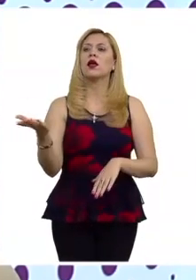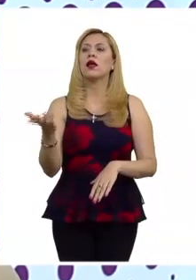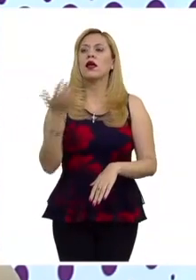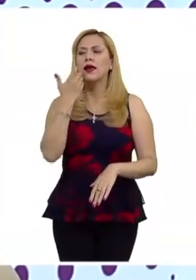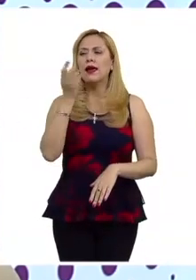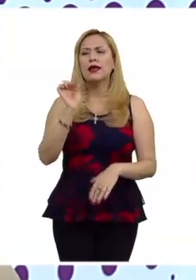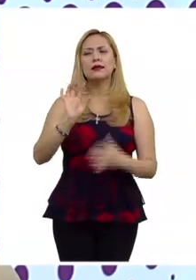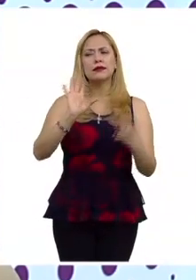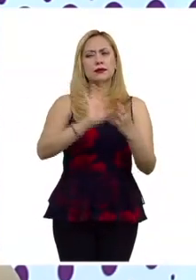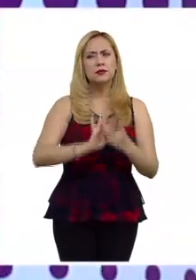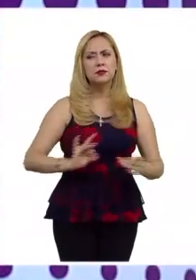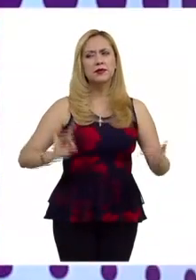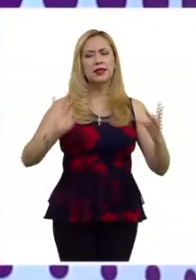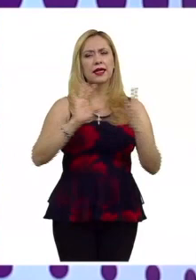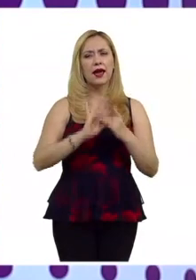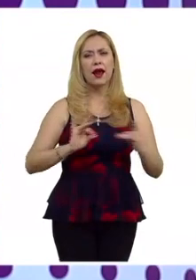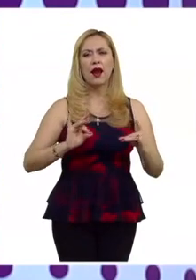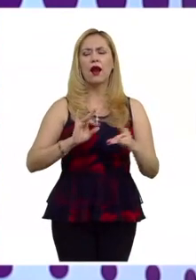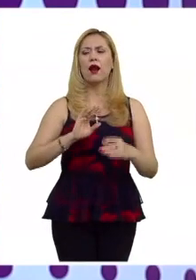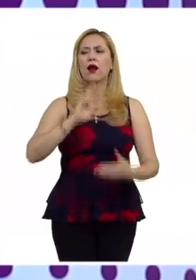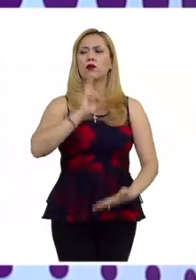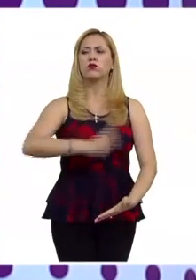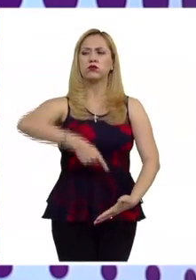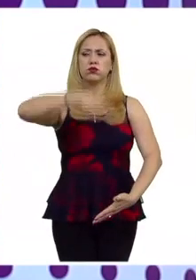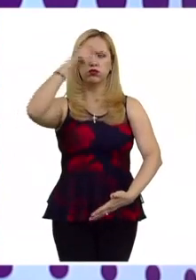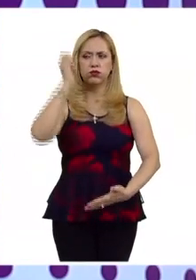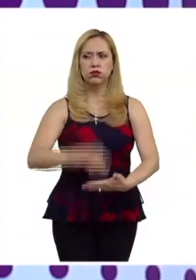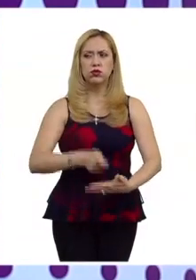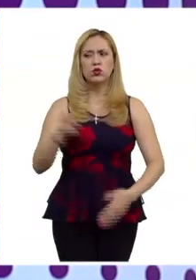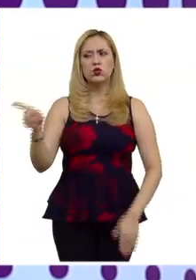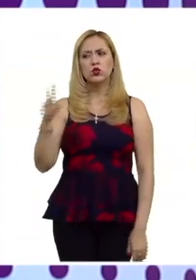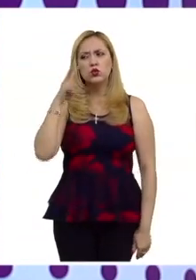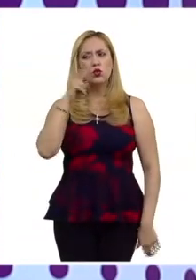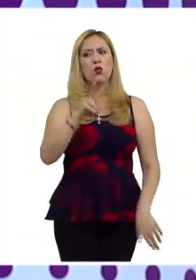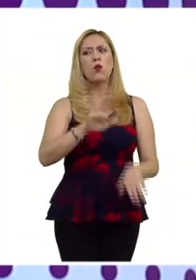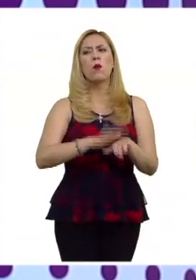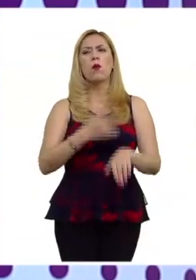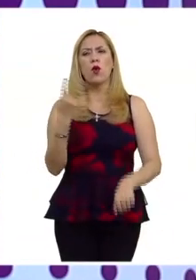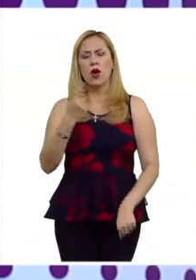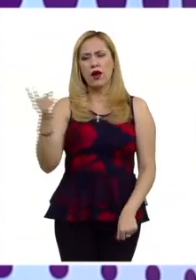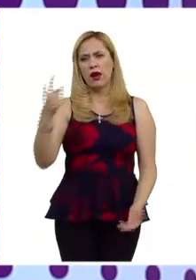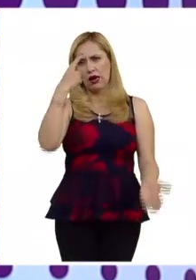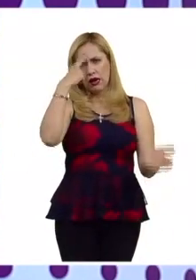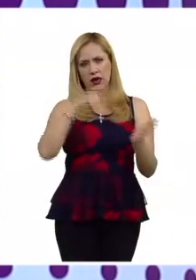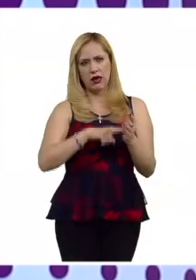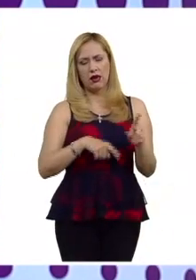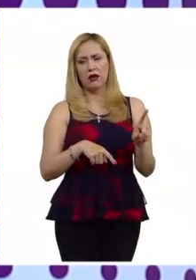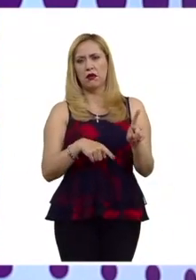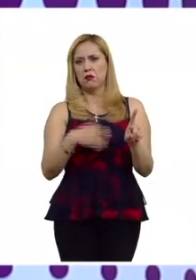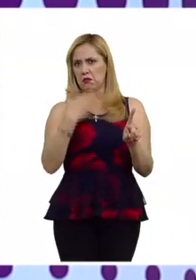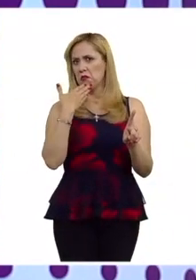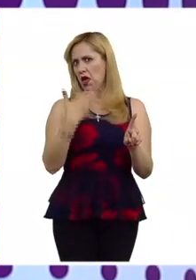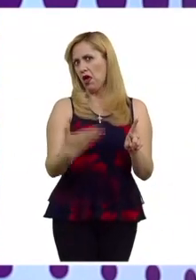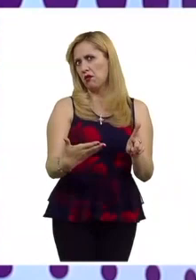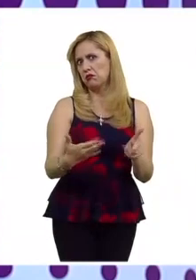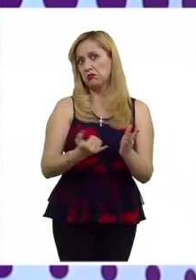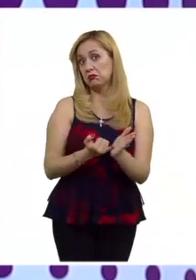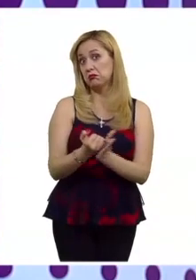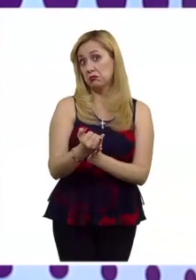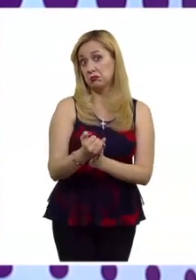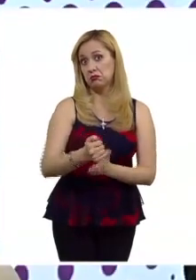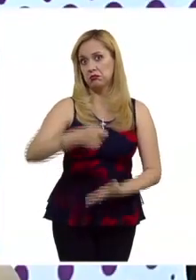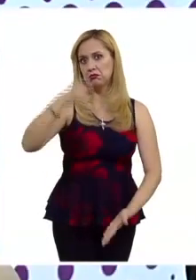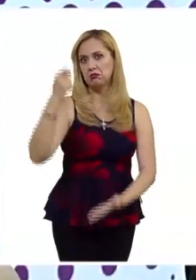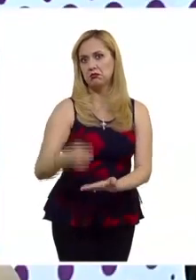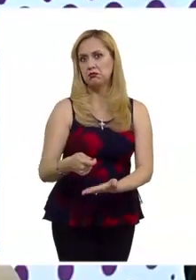ahondar en la sentencia en su lógica por qué te parece una sentencia correcta ya vimos que aquí Leopoldo también